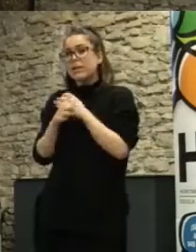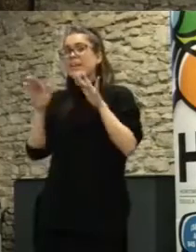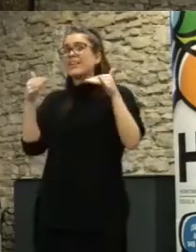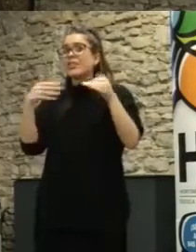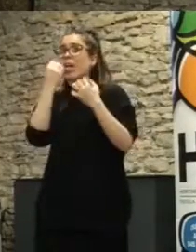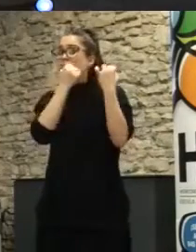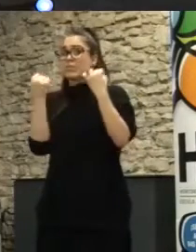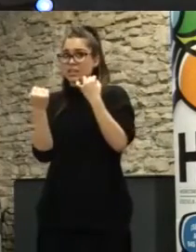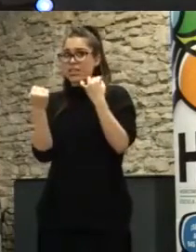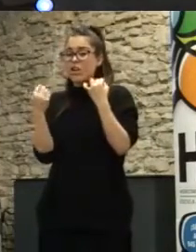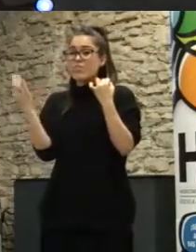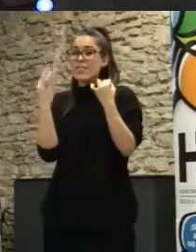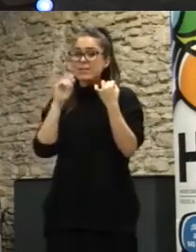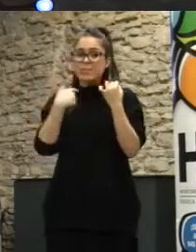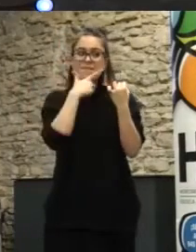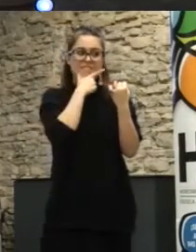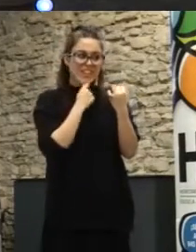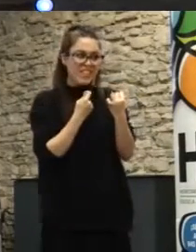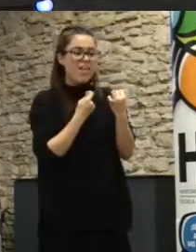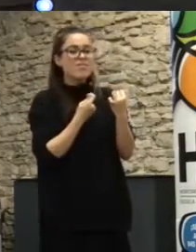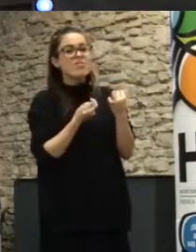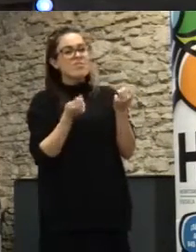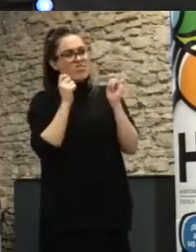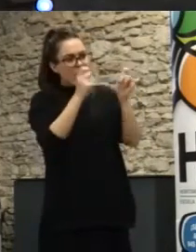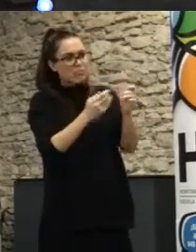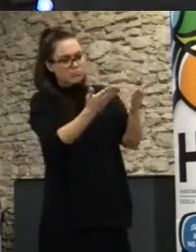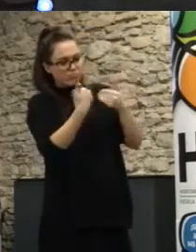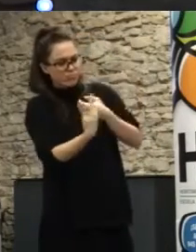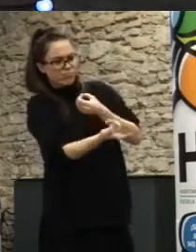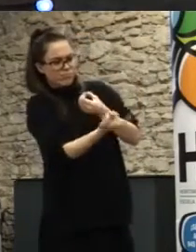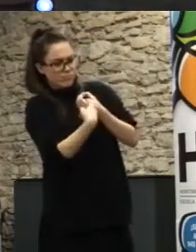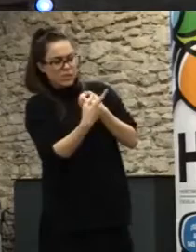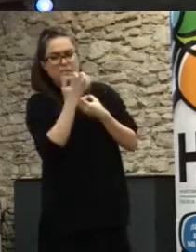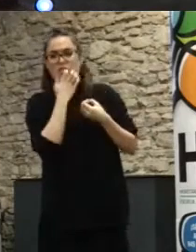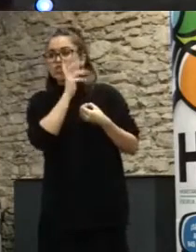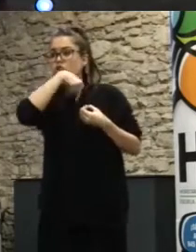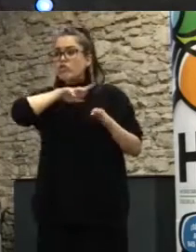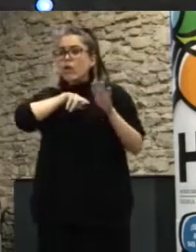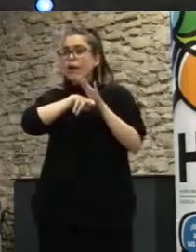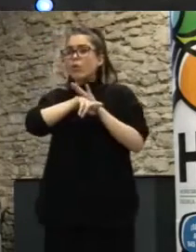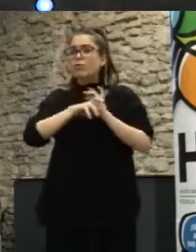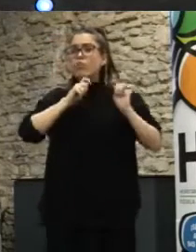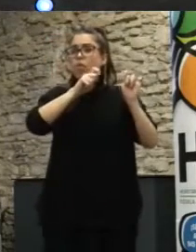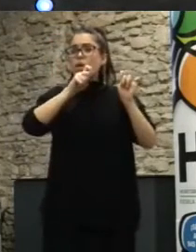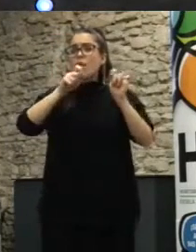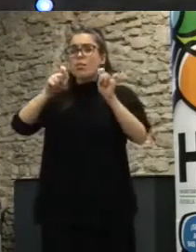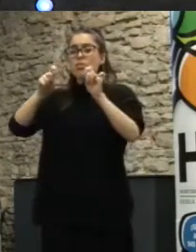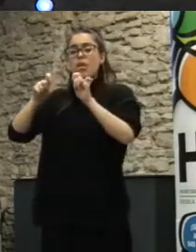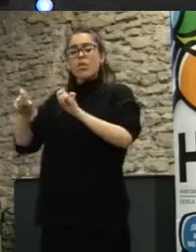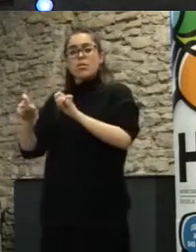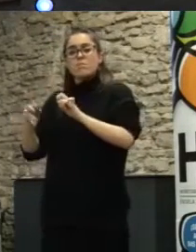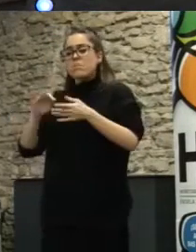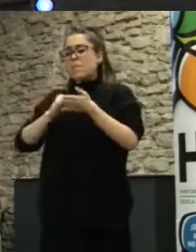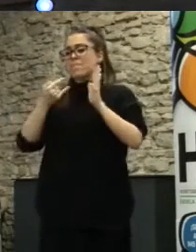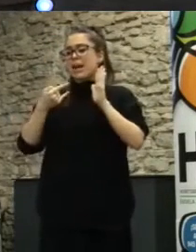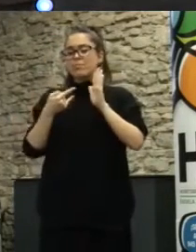en muchos casos debe ser la de facilitador la de decir bueno podemos poner medios públicos para los buenos proyectos que tengan